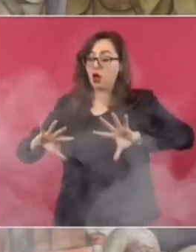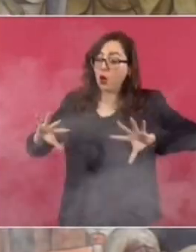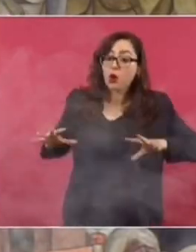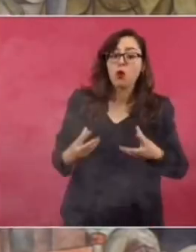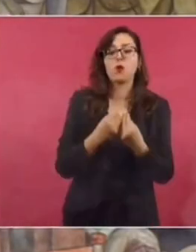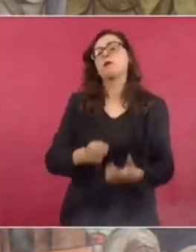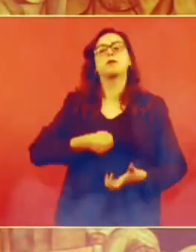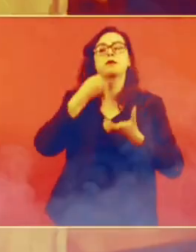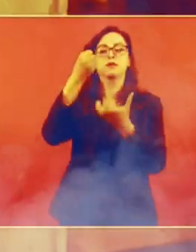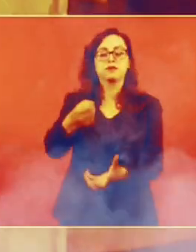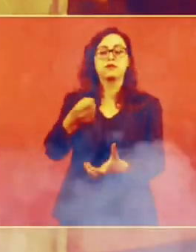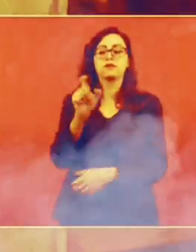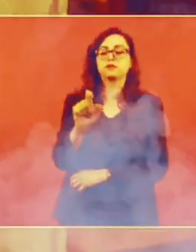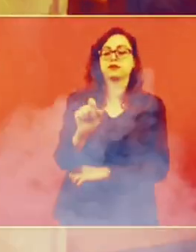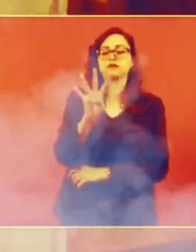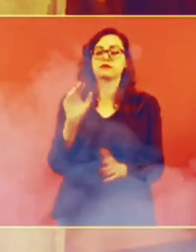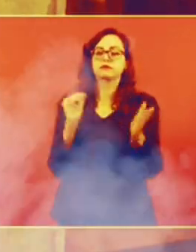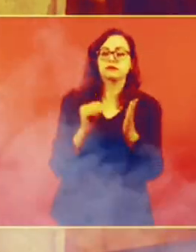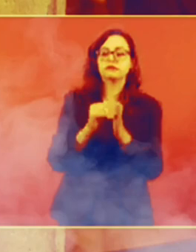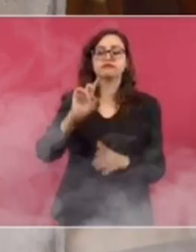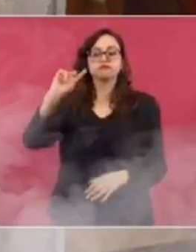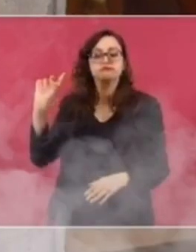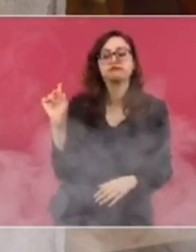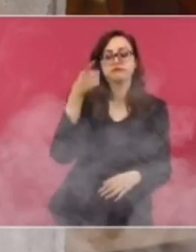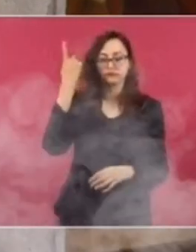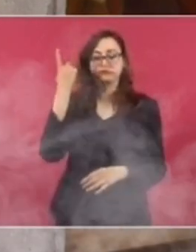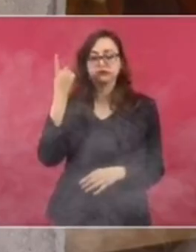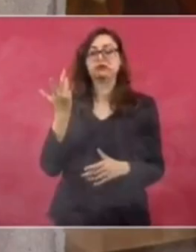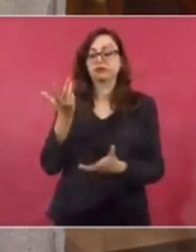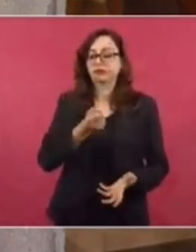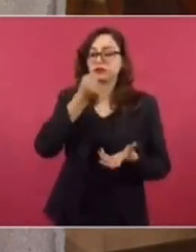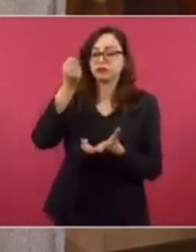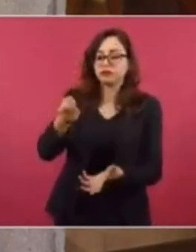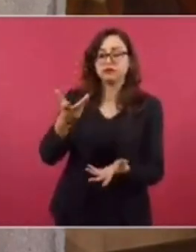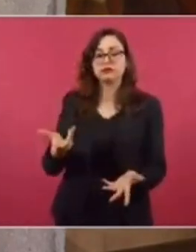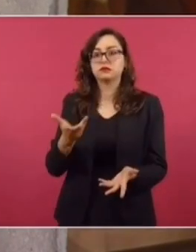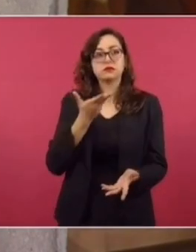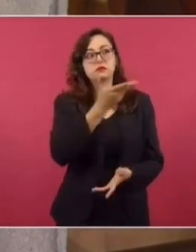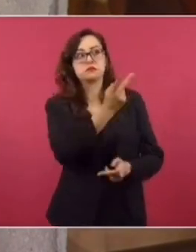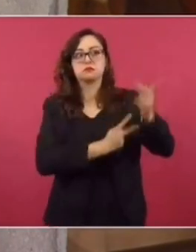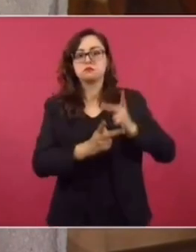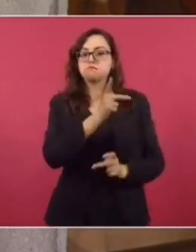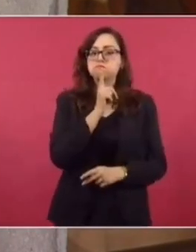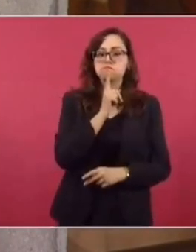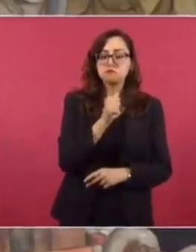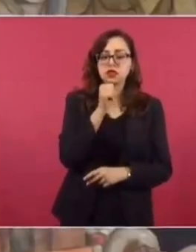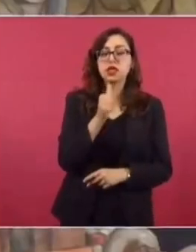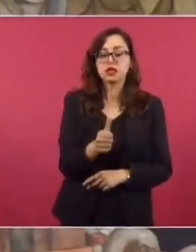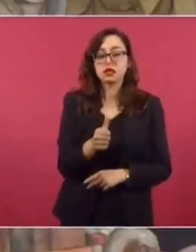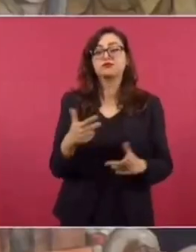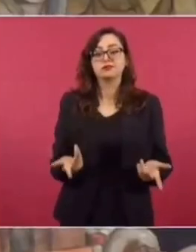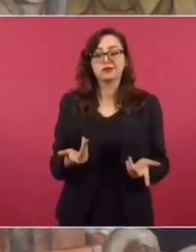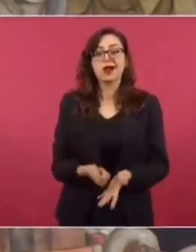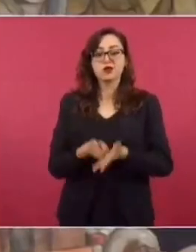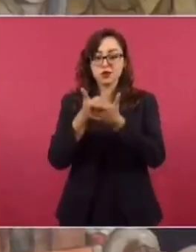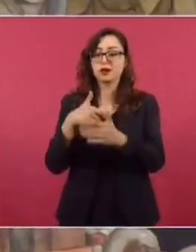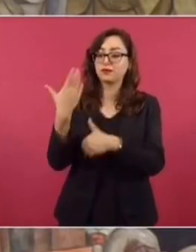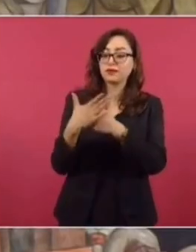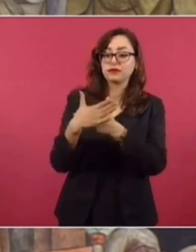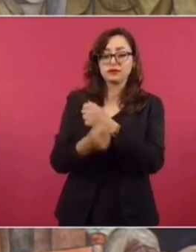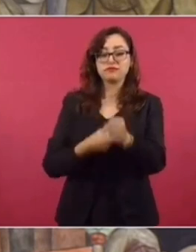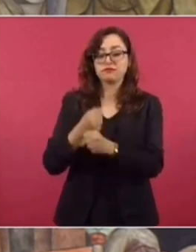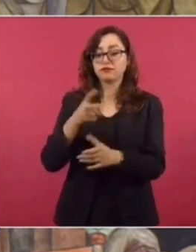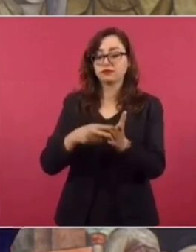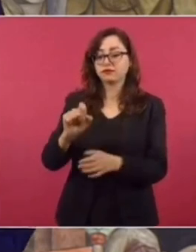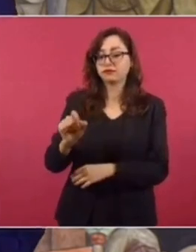inversión que suma alrededor de 24 mil millones de dólares y que se ha realizado sin contratar crédito, nos permitirá desde el año próximo procesar en